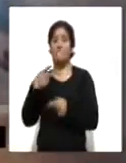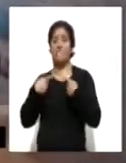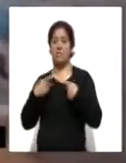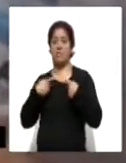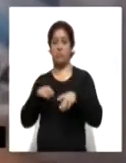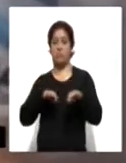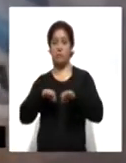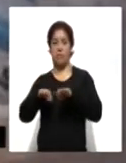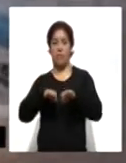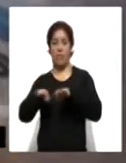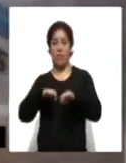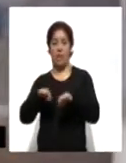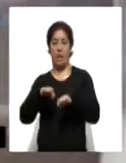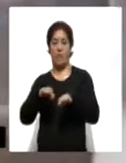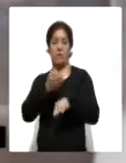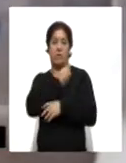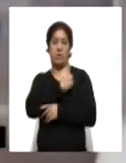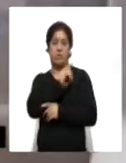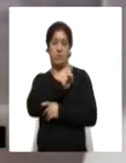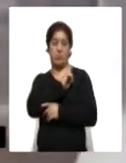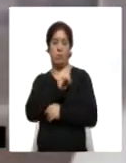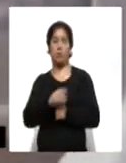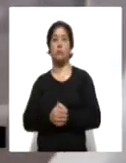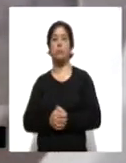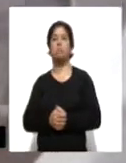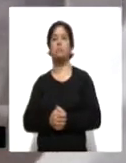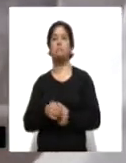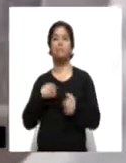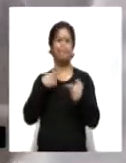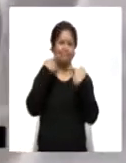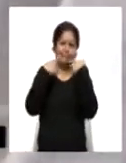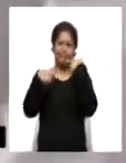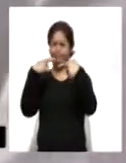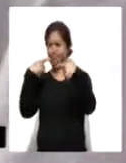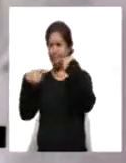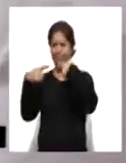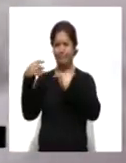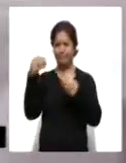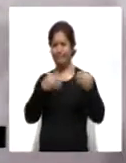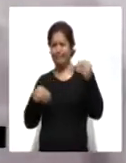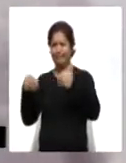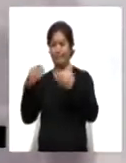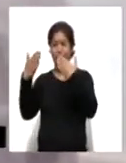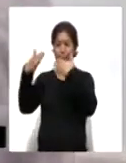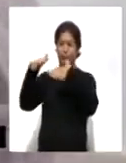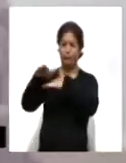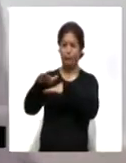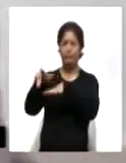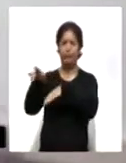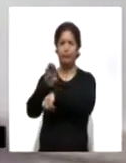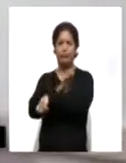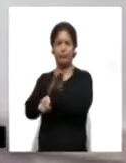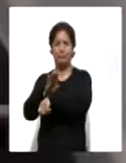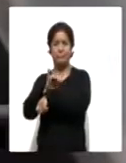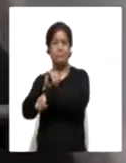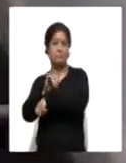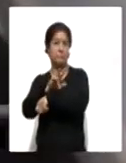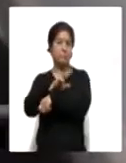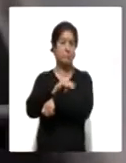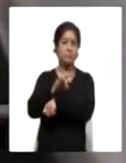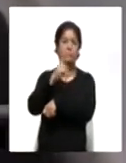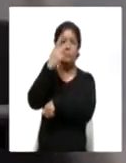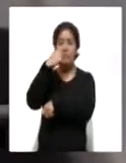sanitarios y pacientes de riesgo, el debate sobre si se debe otorgar beneficios a quienes se vacunen ya comenzó.